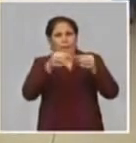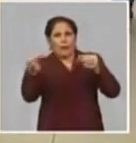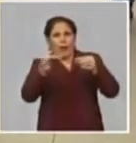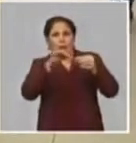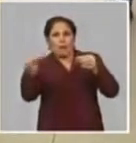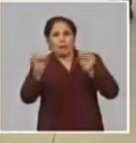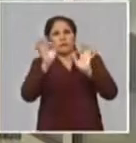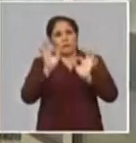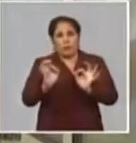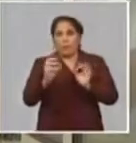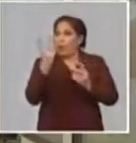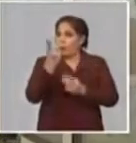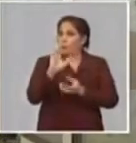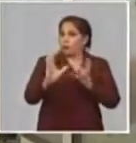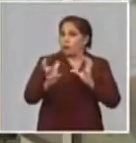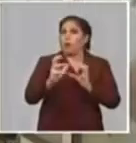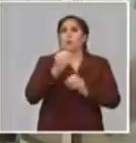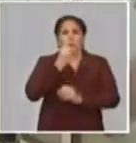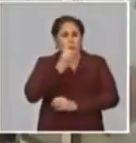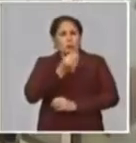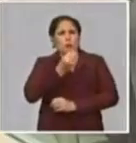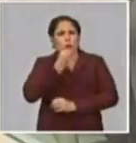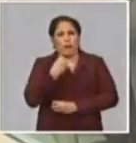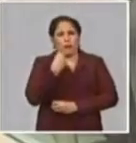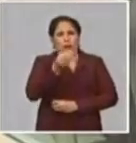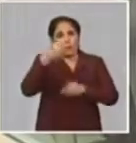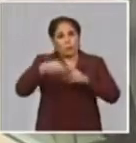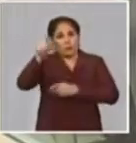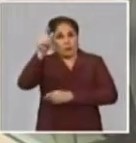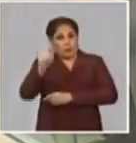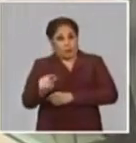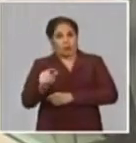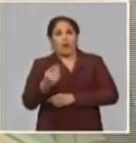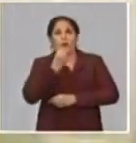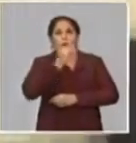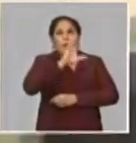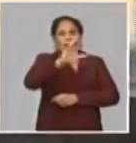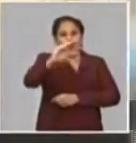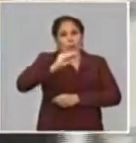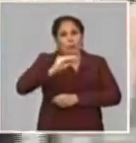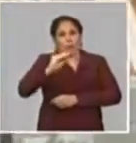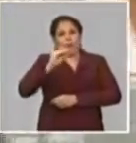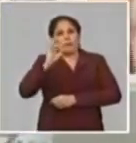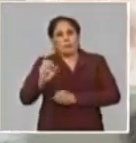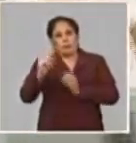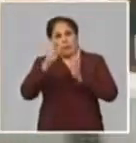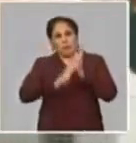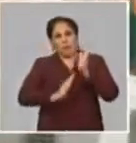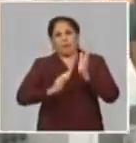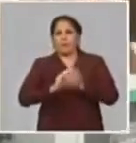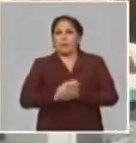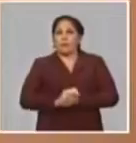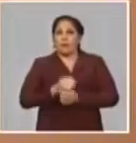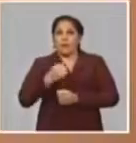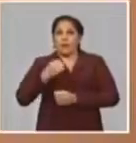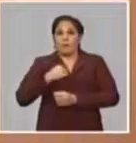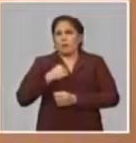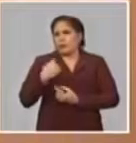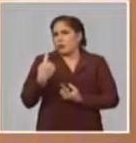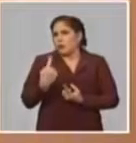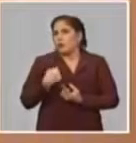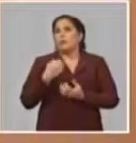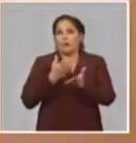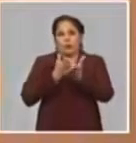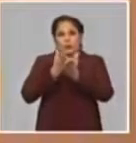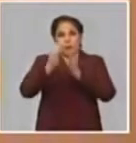ambas modalidades, clasifican para designar a una tercera persona para el cobro correspondiente. Mi llamado es que se